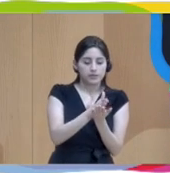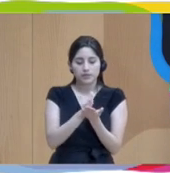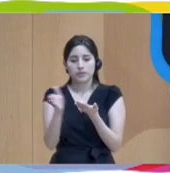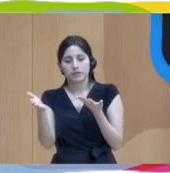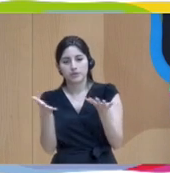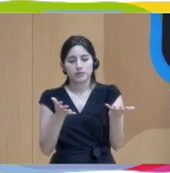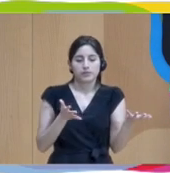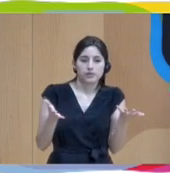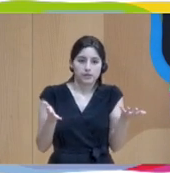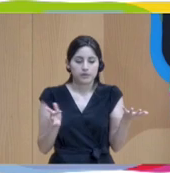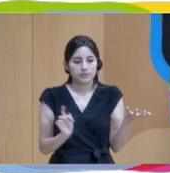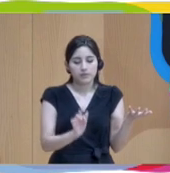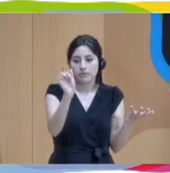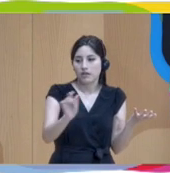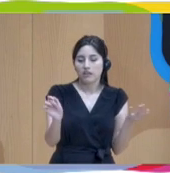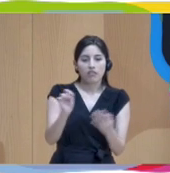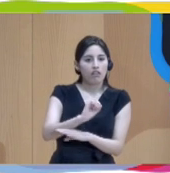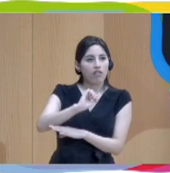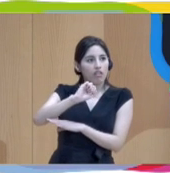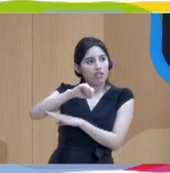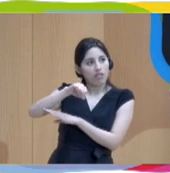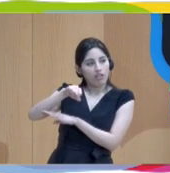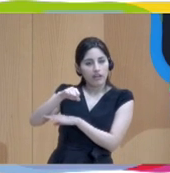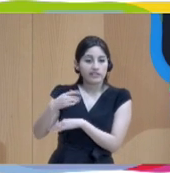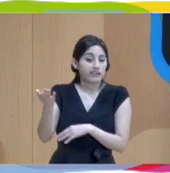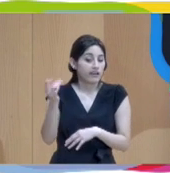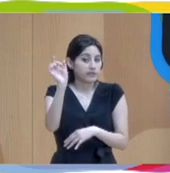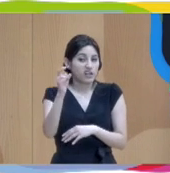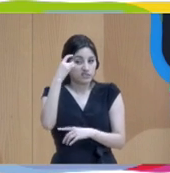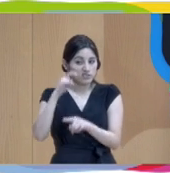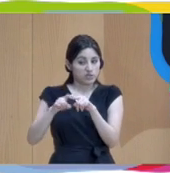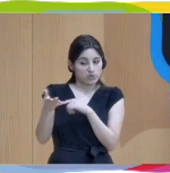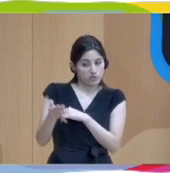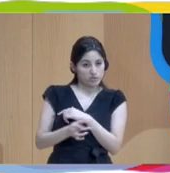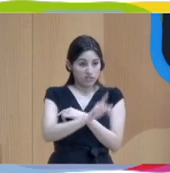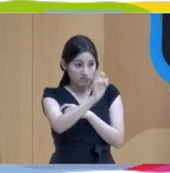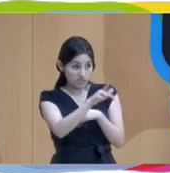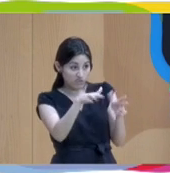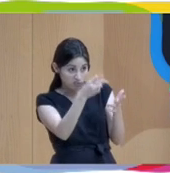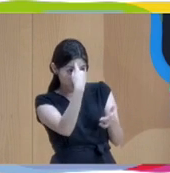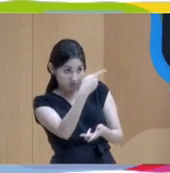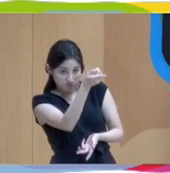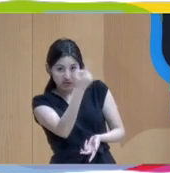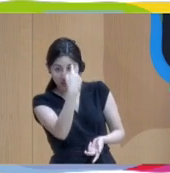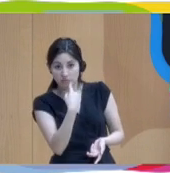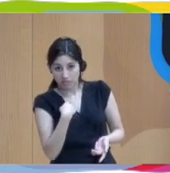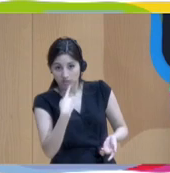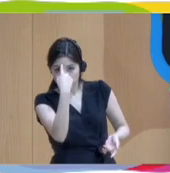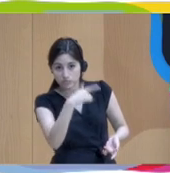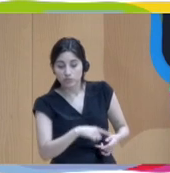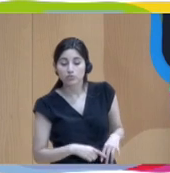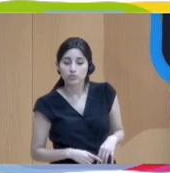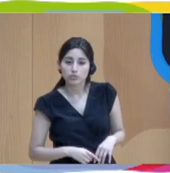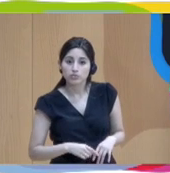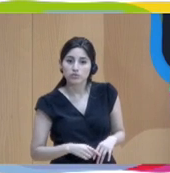despreciar a los otros, ¿no? Es que es psicólogo, es que este trabajador social ya sabe lo que me va a decir. Es que tendemos a veces